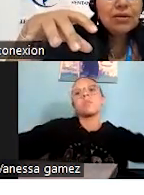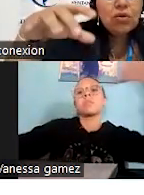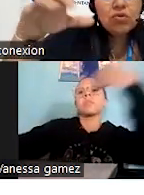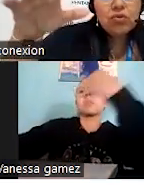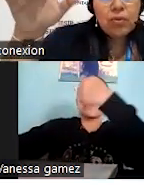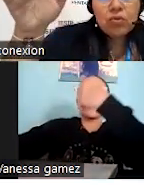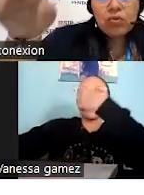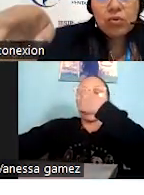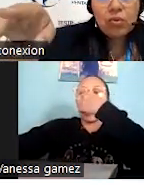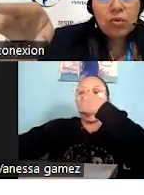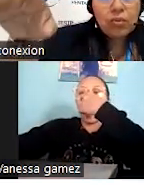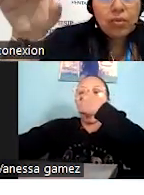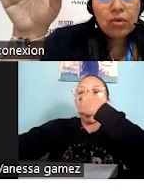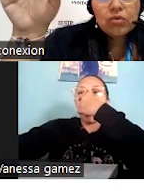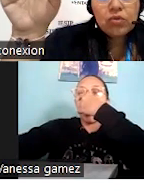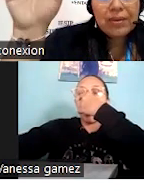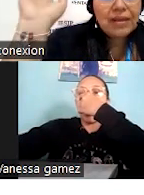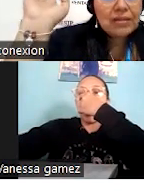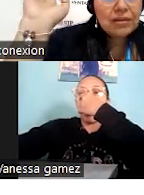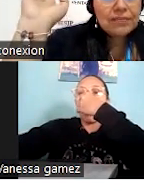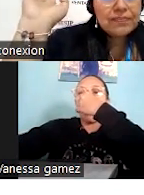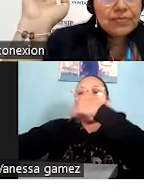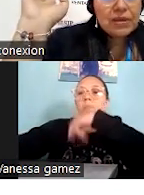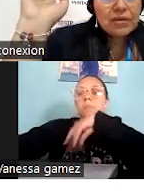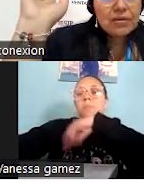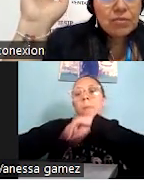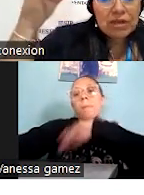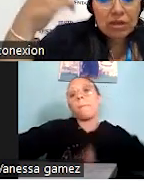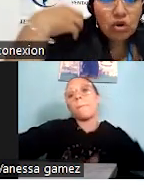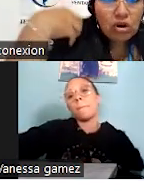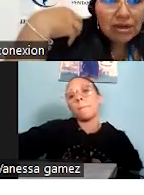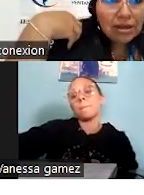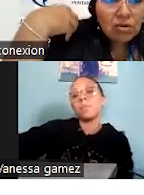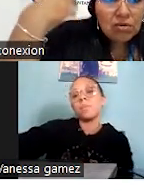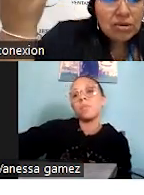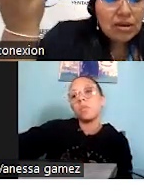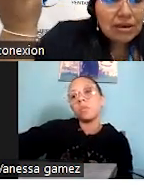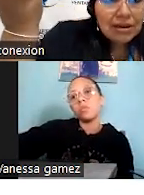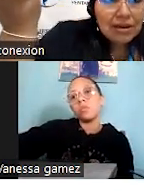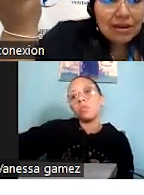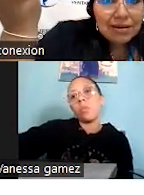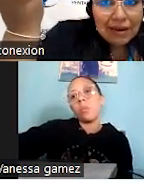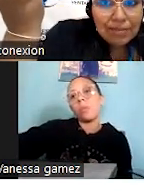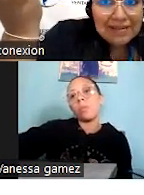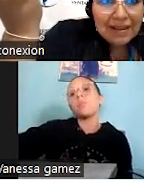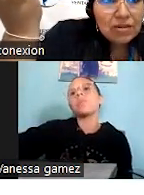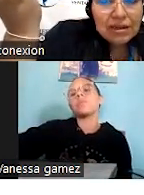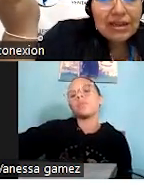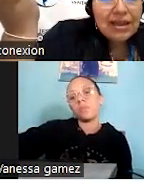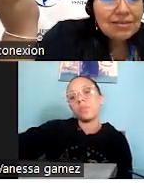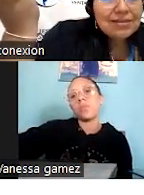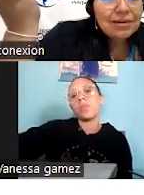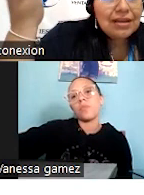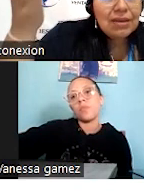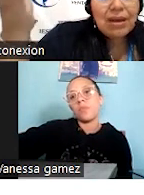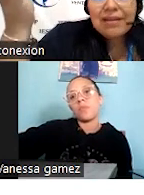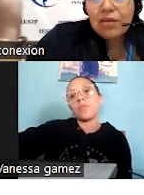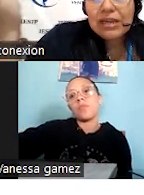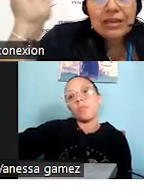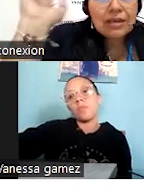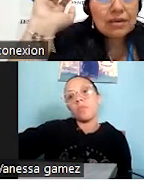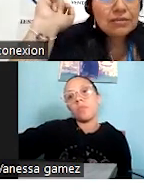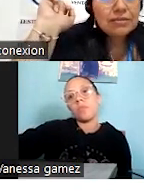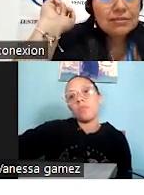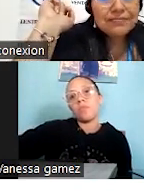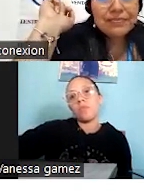cliente, con su, con su, con su paciente, porque tocan y todo, al, al, al paciente, al cliente, al que va